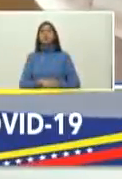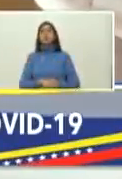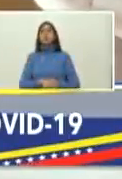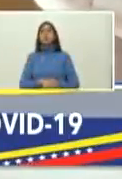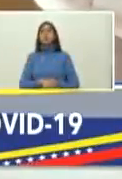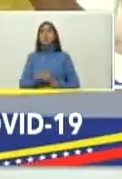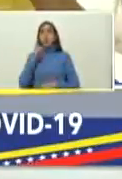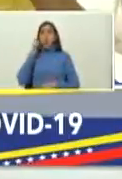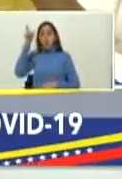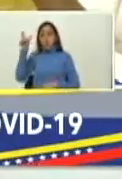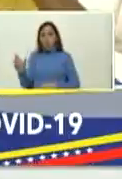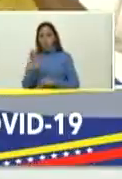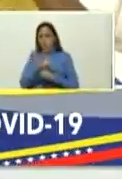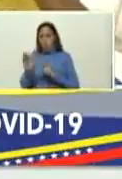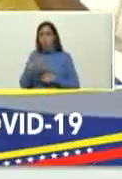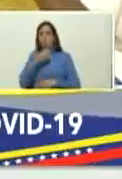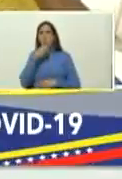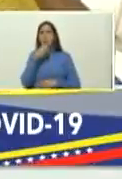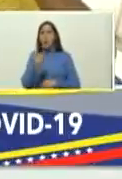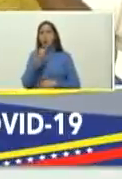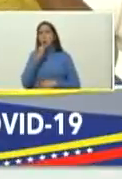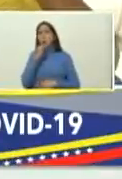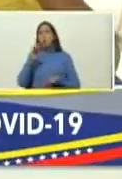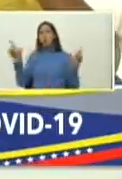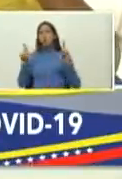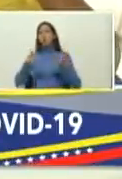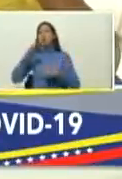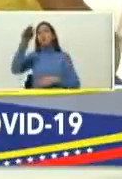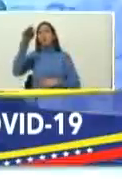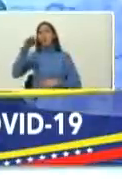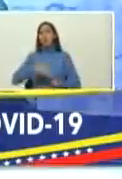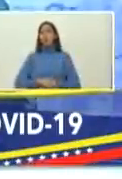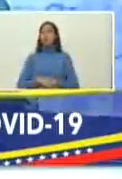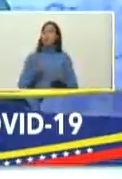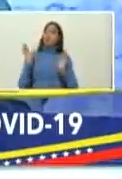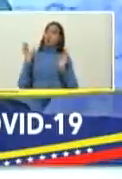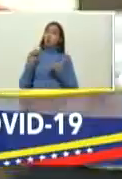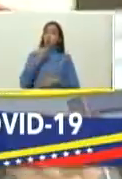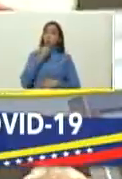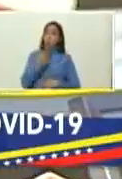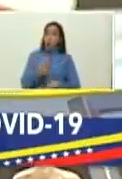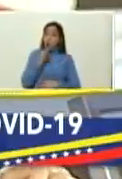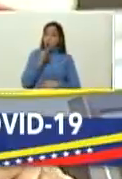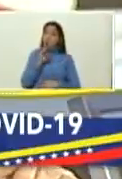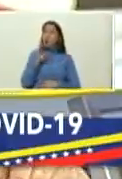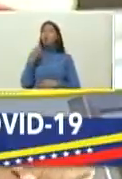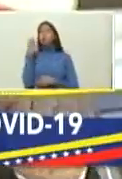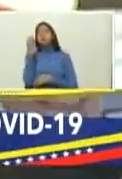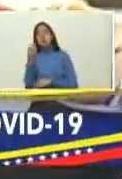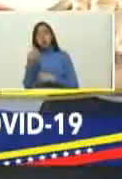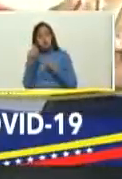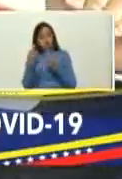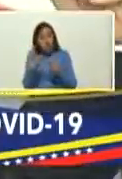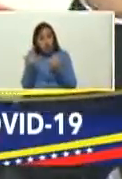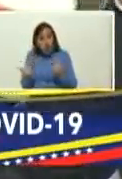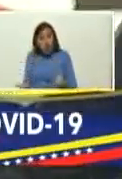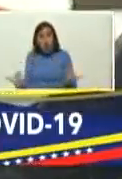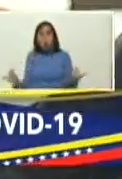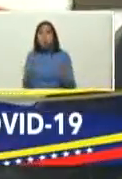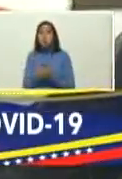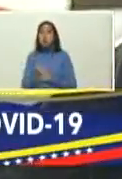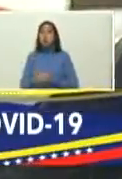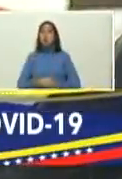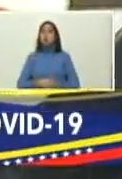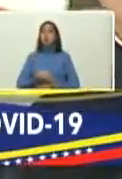del programa Buenas Noticias Venezuela bueno ojalá salga una buena noticia de lo que le voy a decir presidente habida cuenta de esas